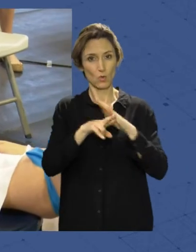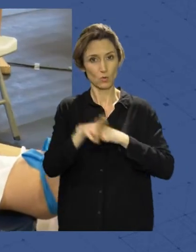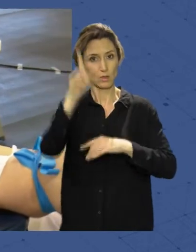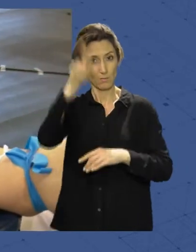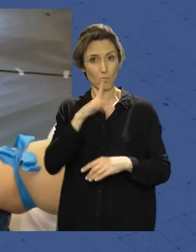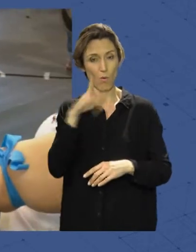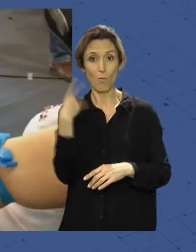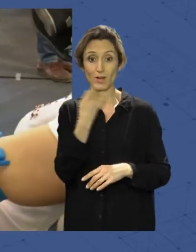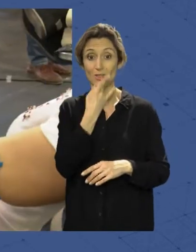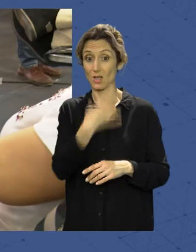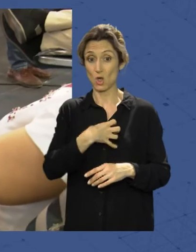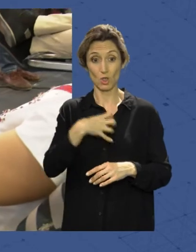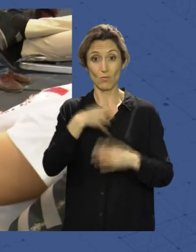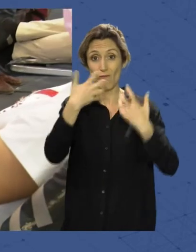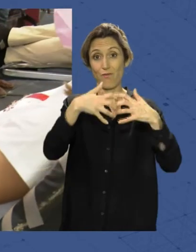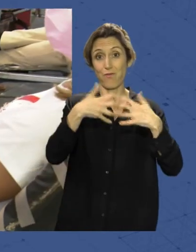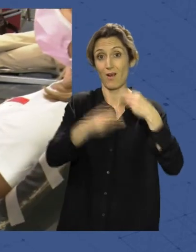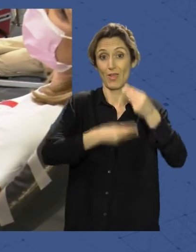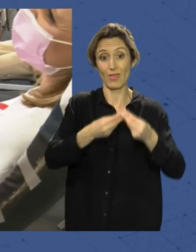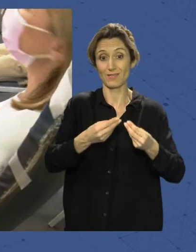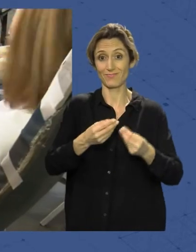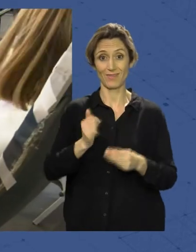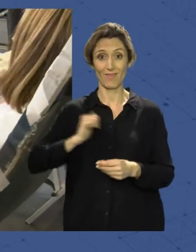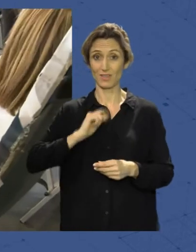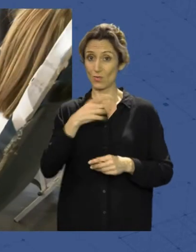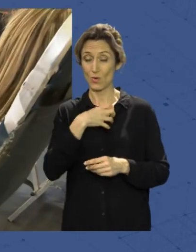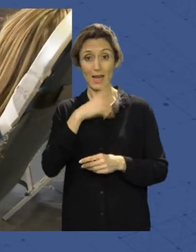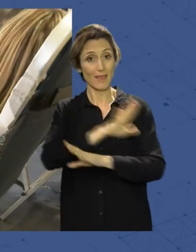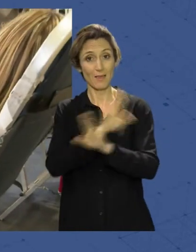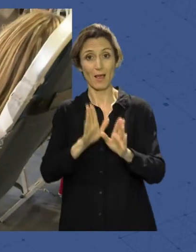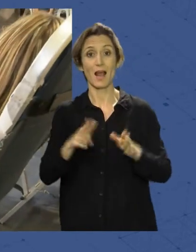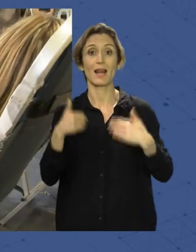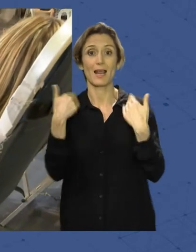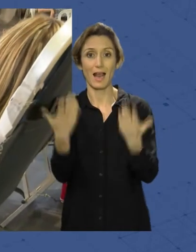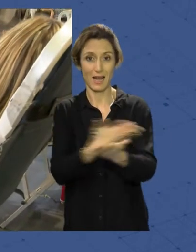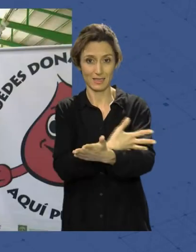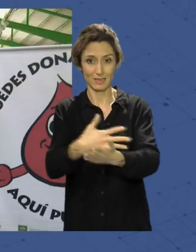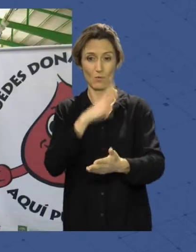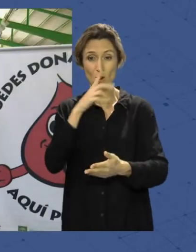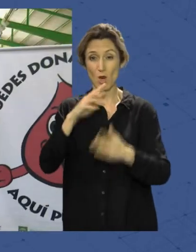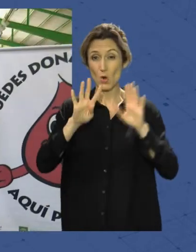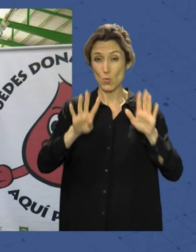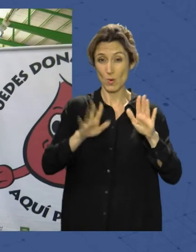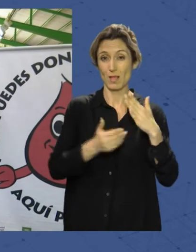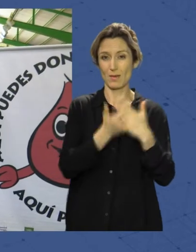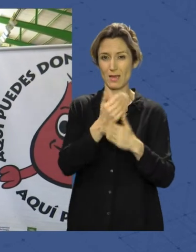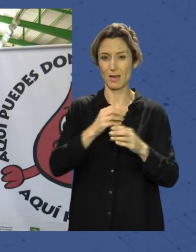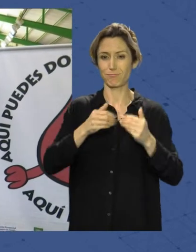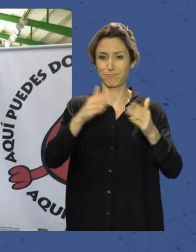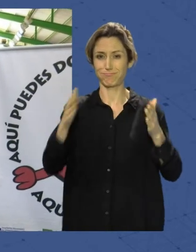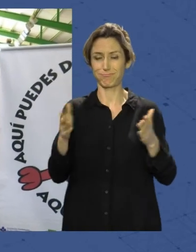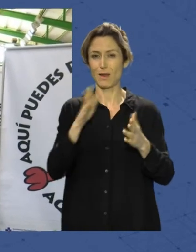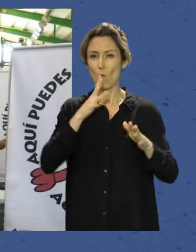desgraciadamente no se puede fabricar, solo se puede donar. Desde primera hora de la mañana, el Florido ha sido un hervidero de actividad.